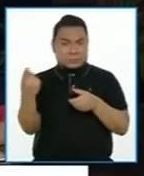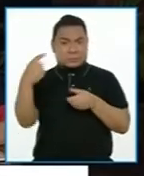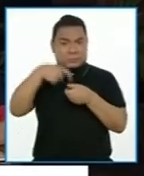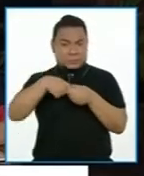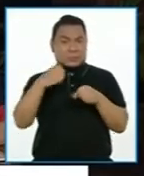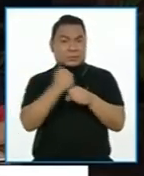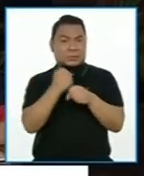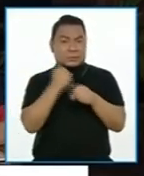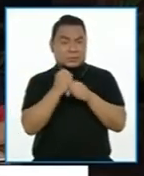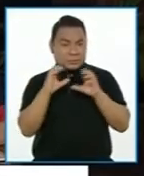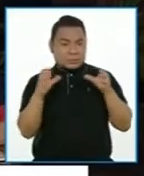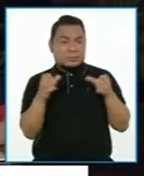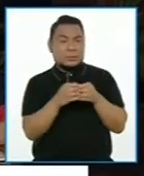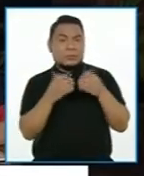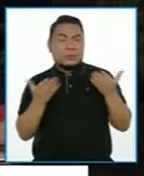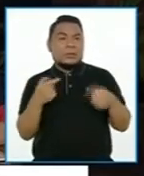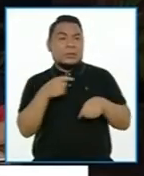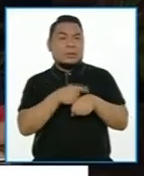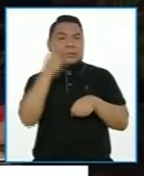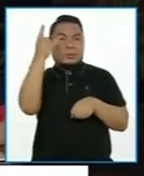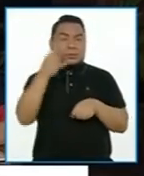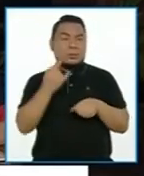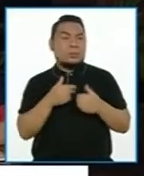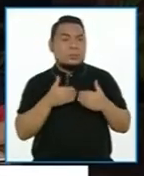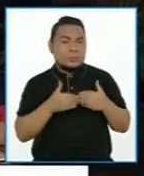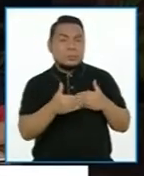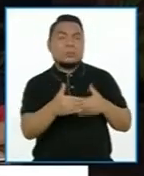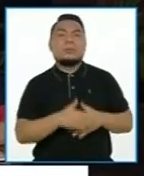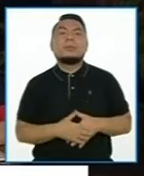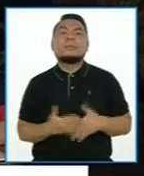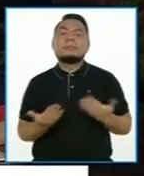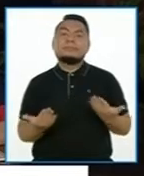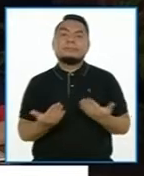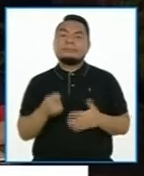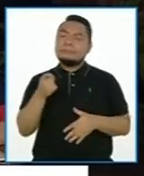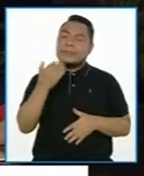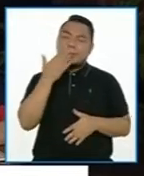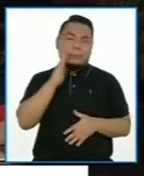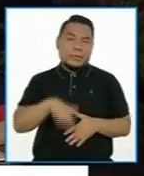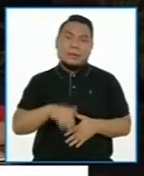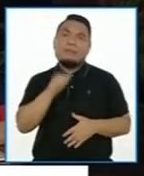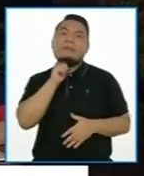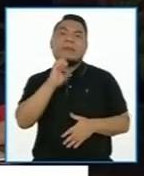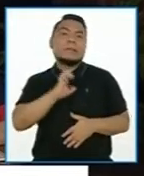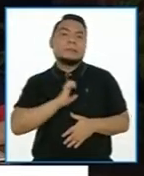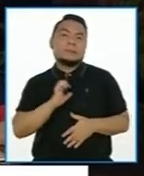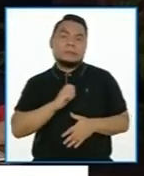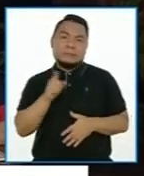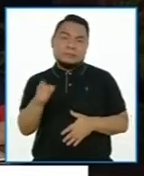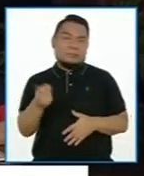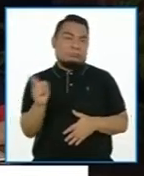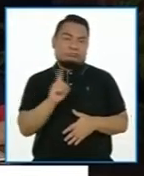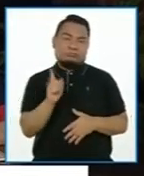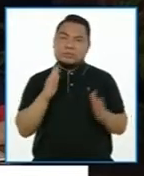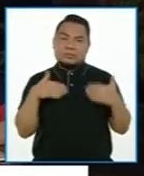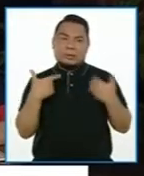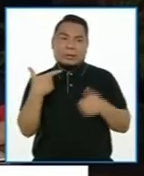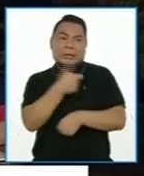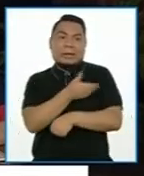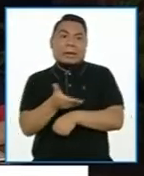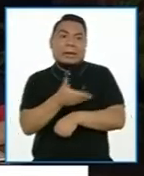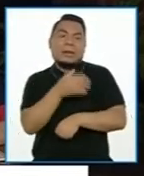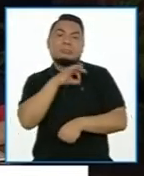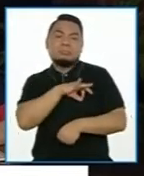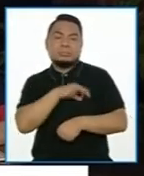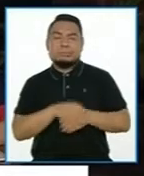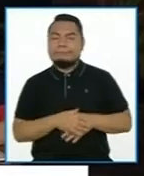parte de nuestro gobierno de transición y emergencia faltaron a su deber de servidoras públicas y a su lealtad